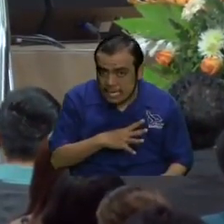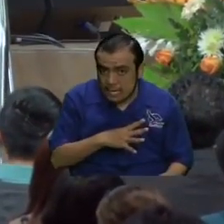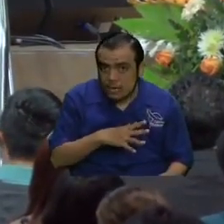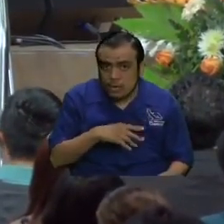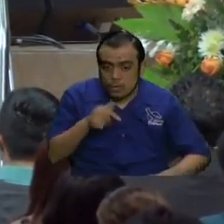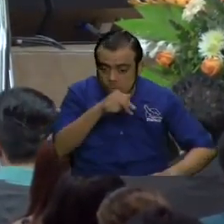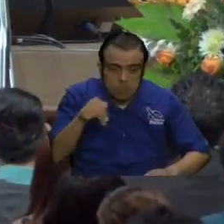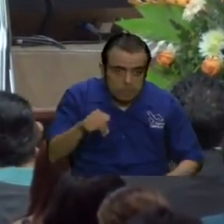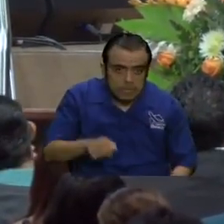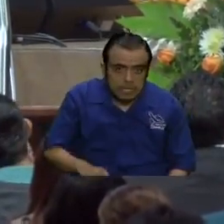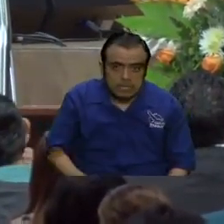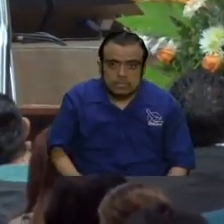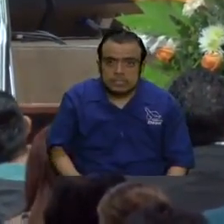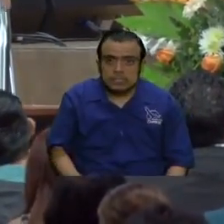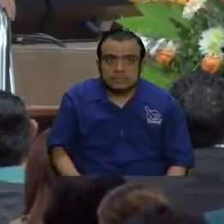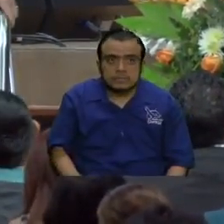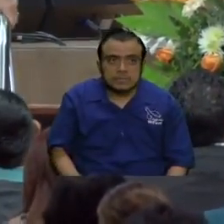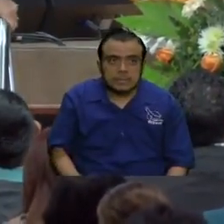porque no es con un ministerio